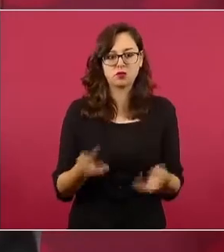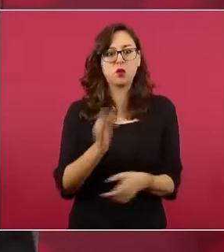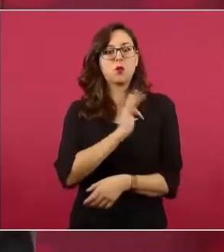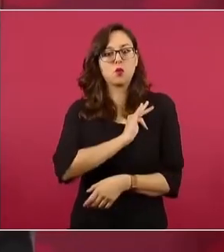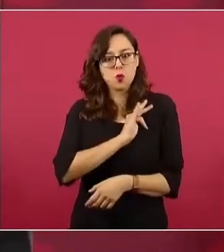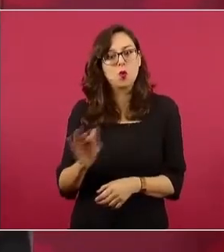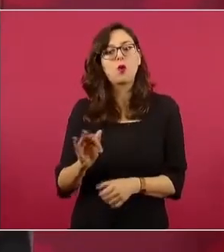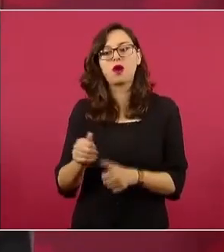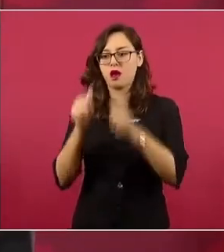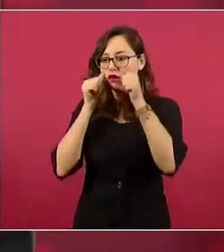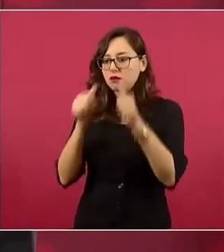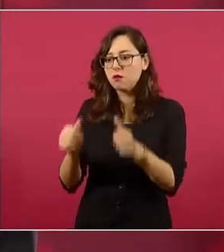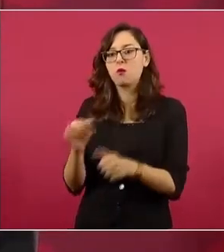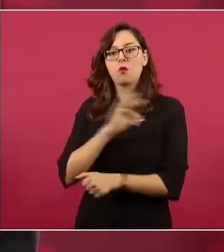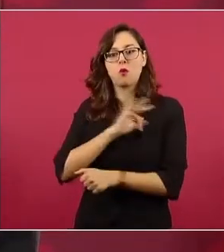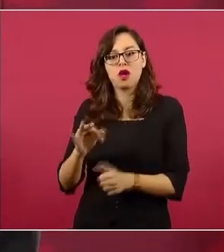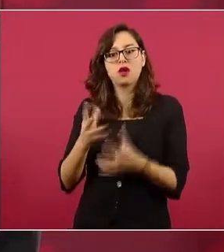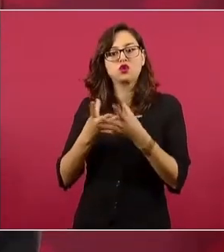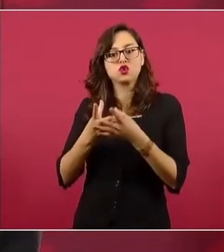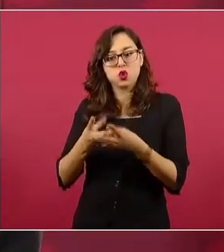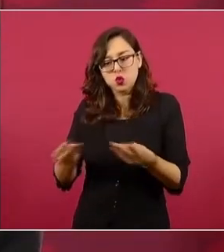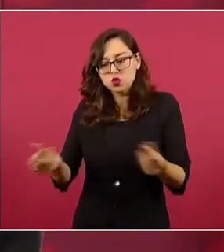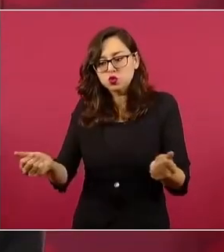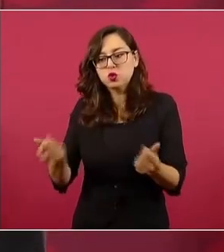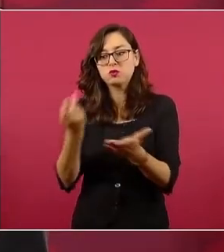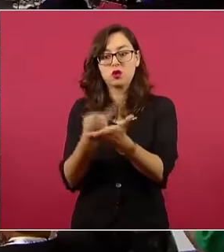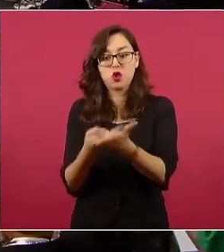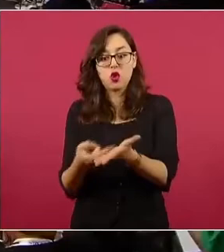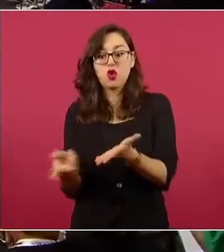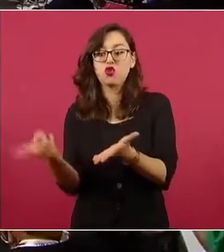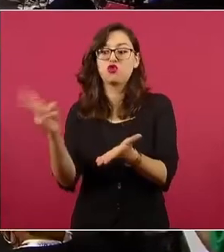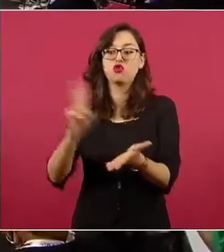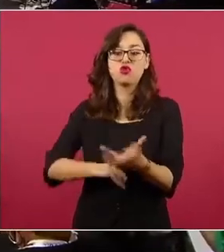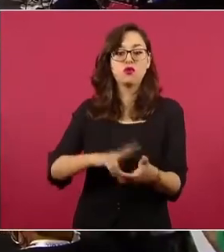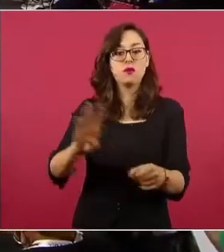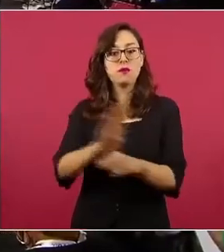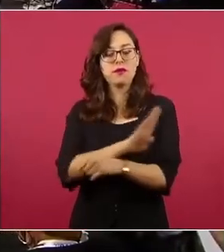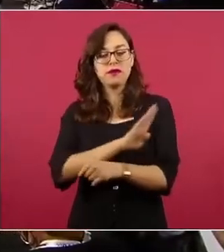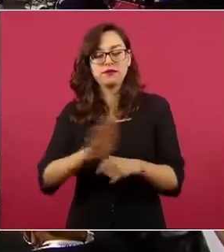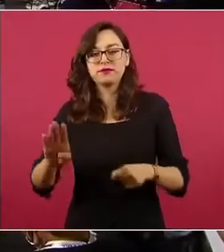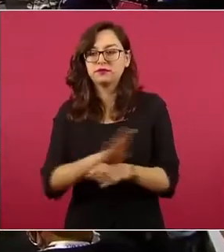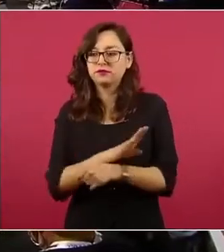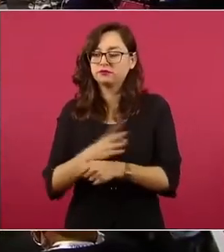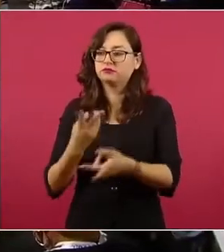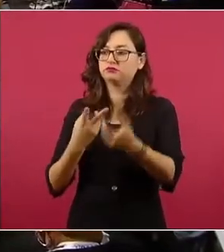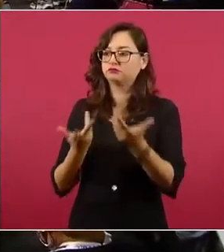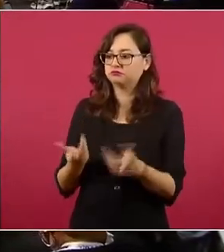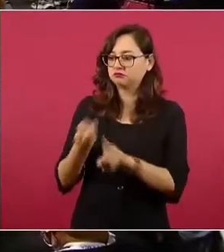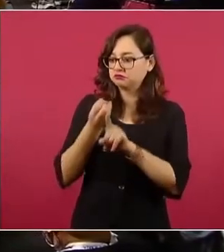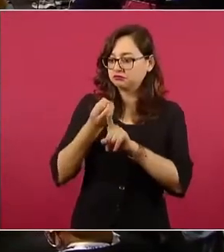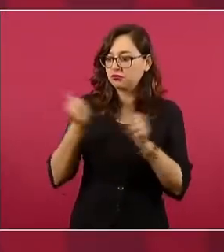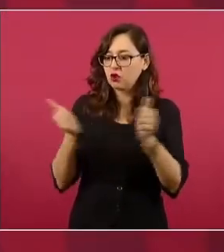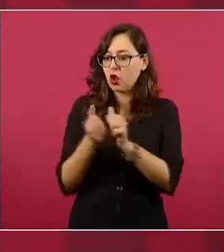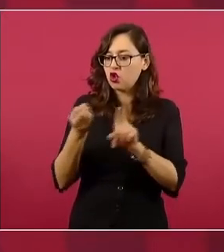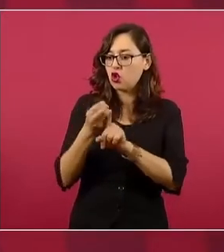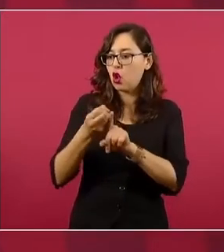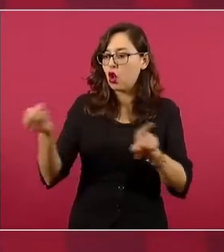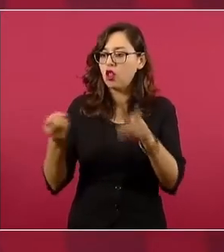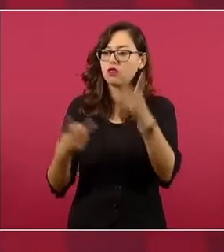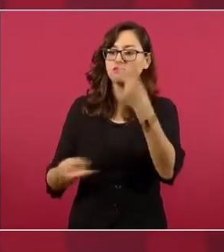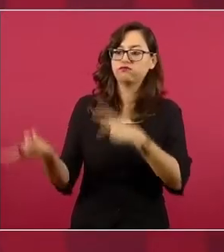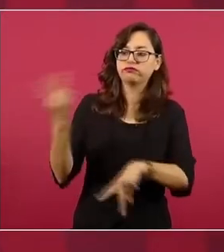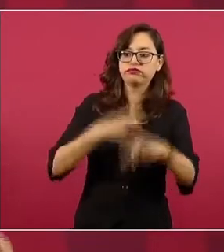al mismo tiempo ayudarnos y que tengamos una economía fuerte.